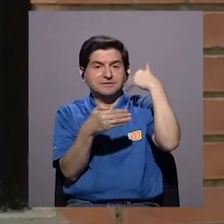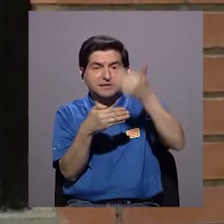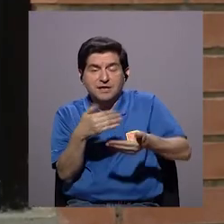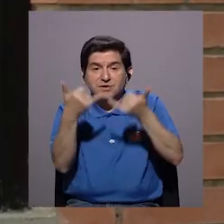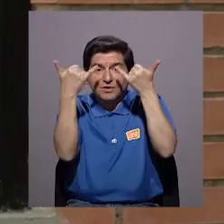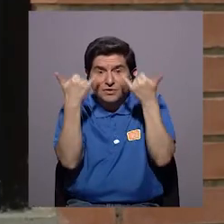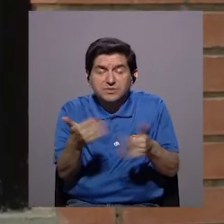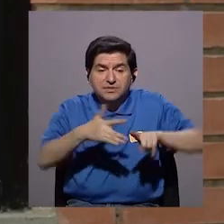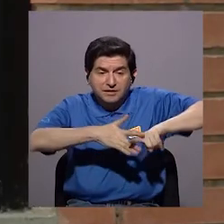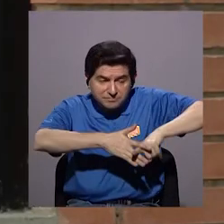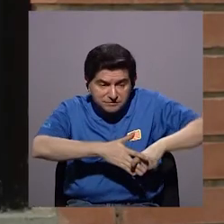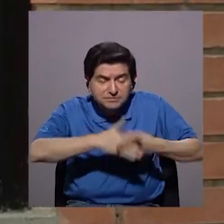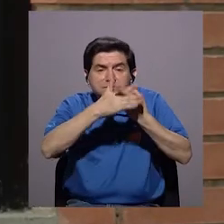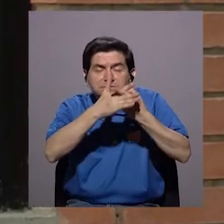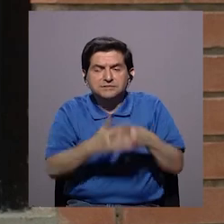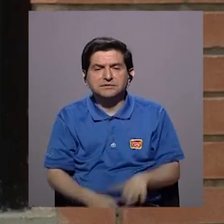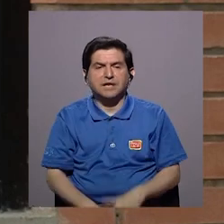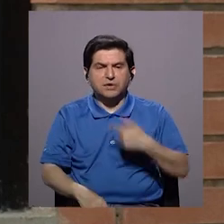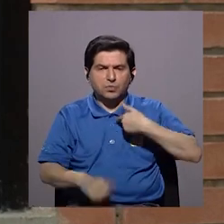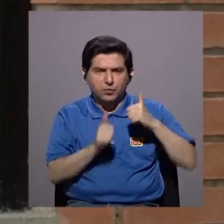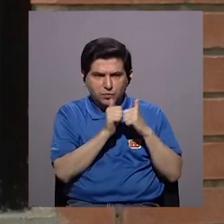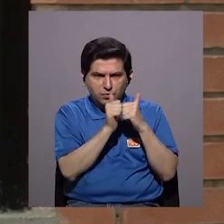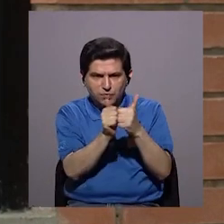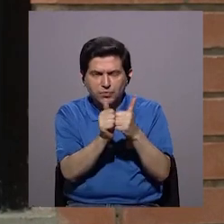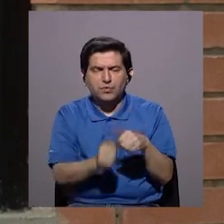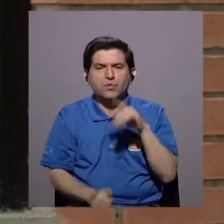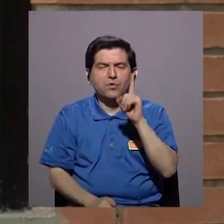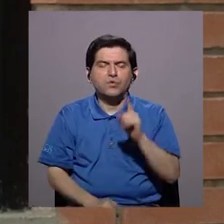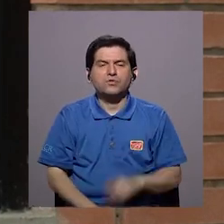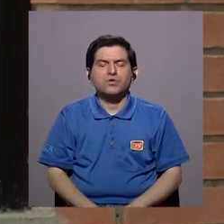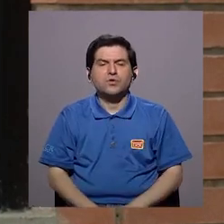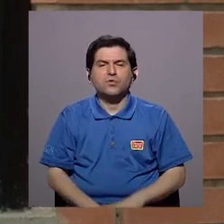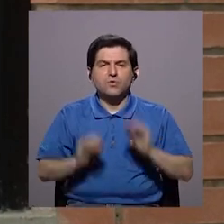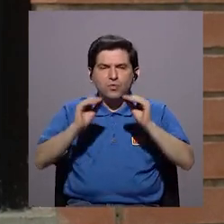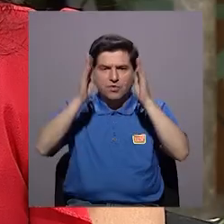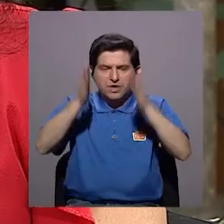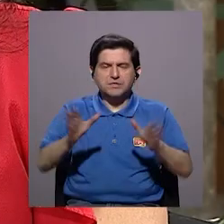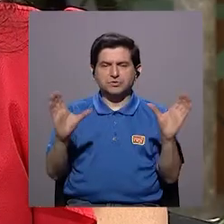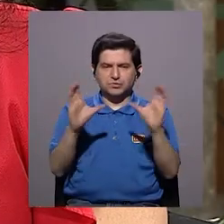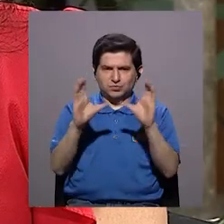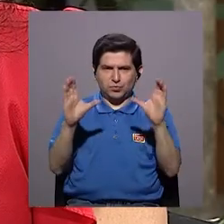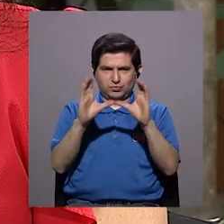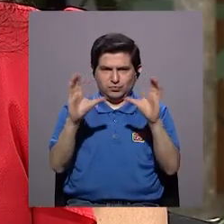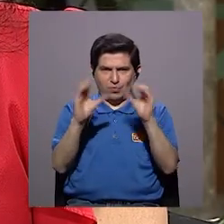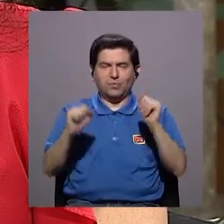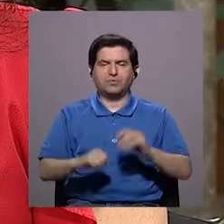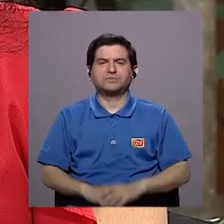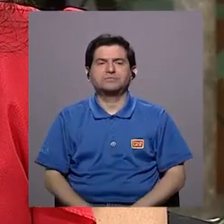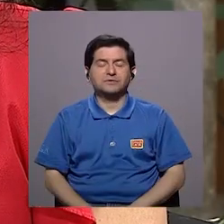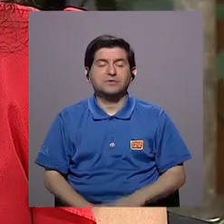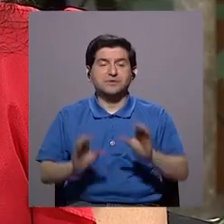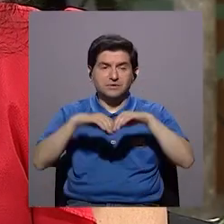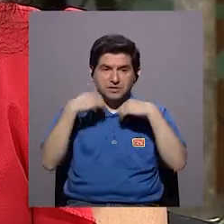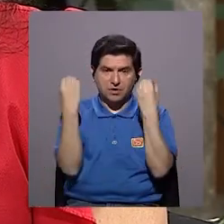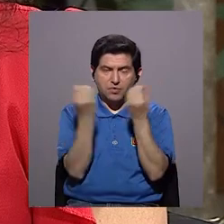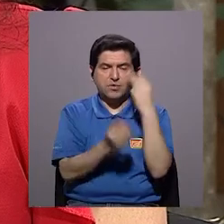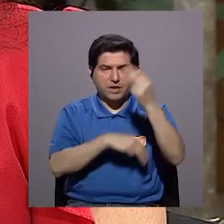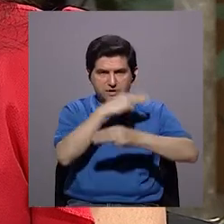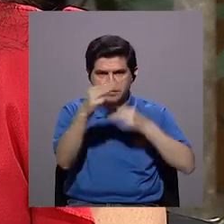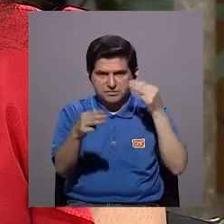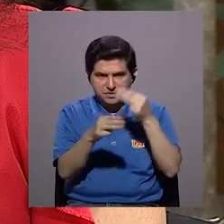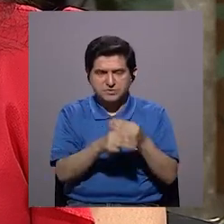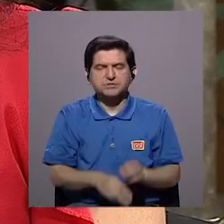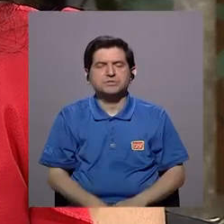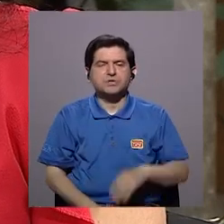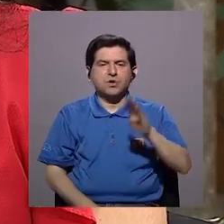y después de que uno ya inicia, tiene que ir acompañado por un instructor certificado de la Organización